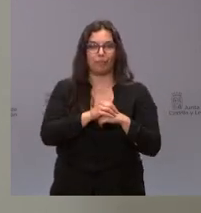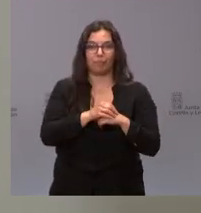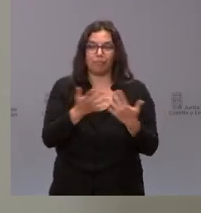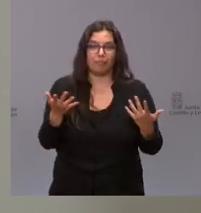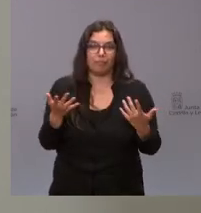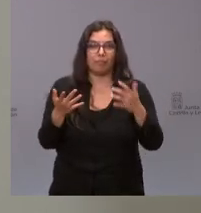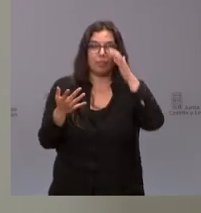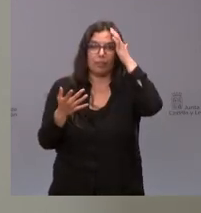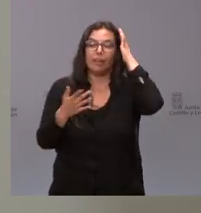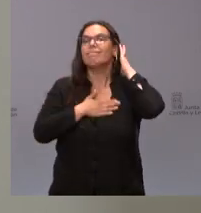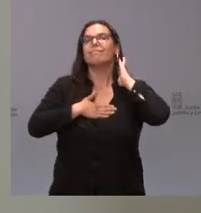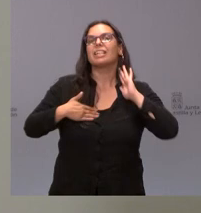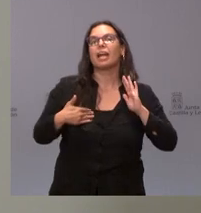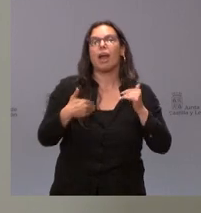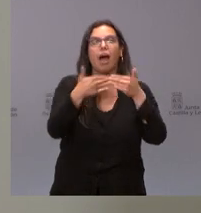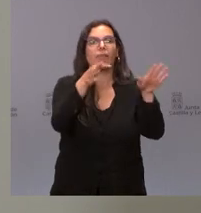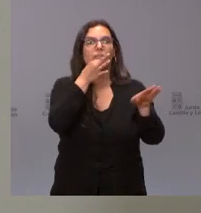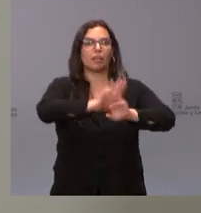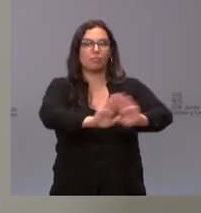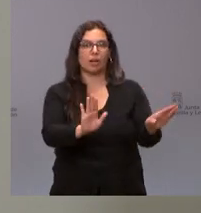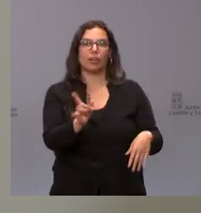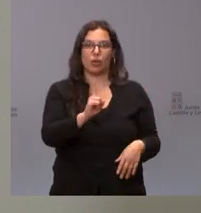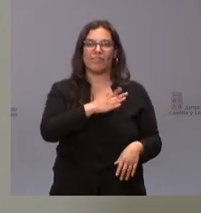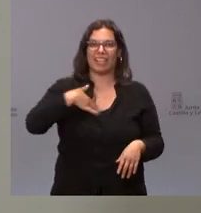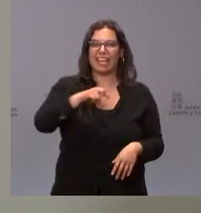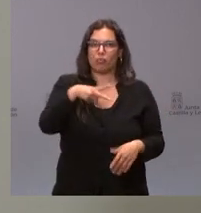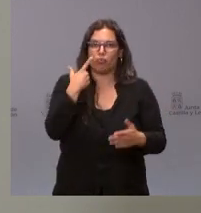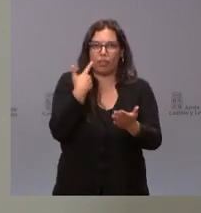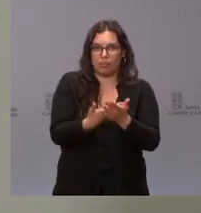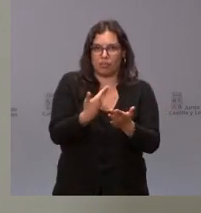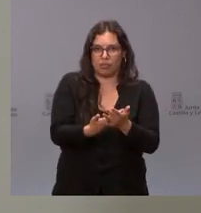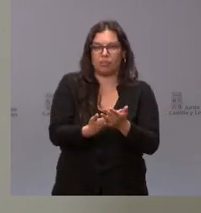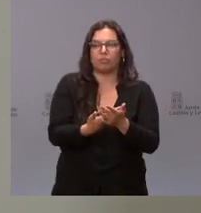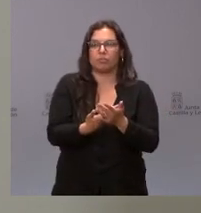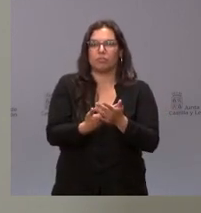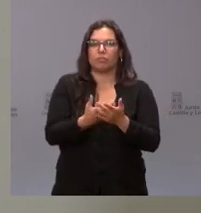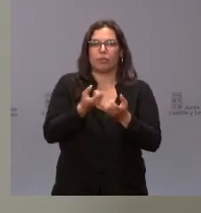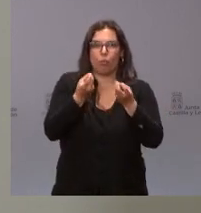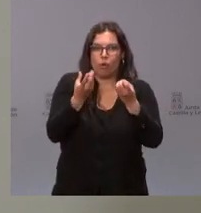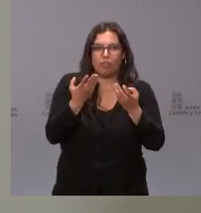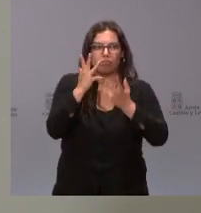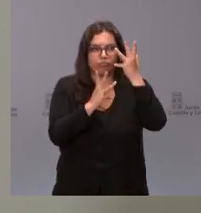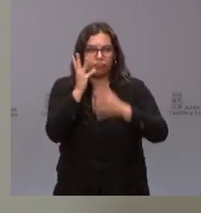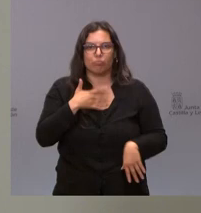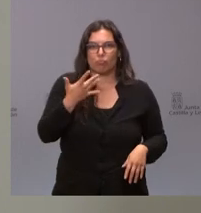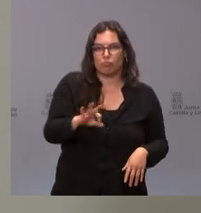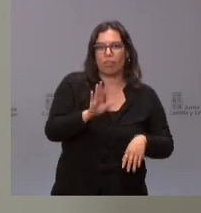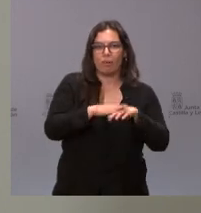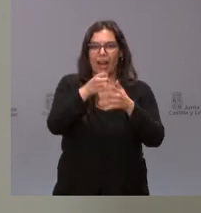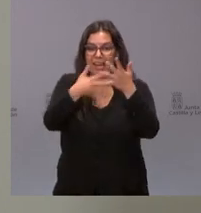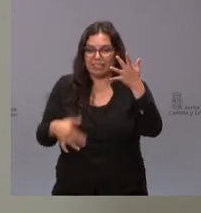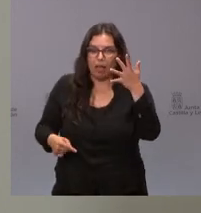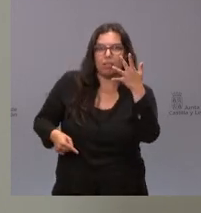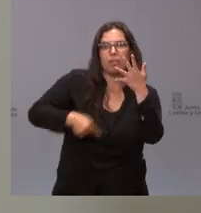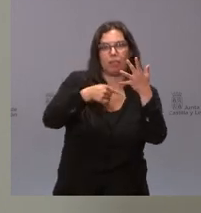no solamente es abrir quirófanos por la tarde se buscan resultados resultados medibles y cuantificados en términos de reducir lista de espera